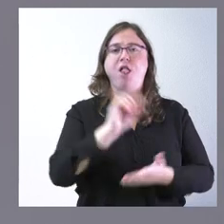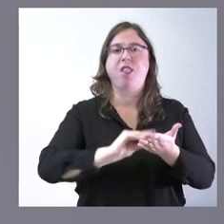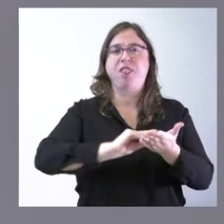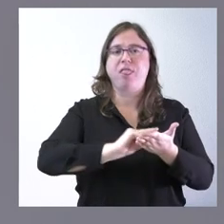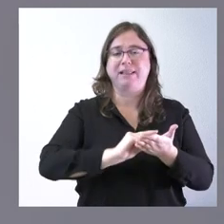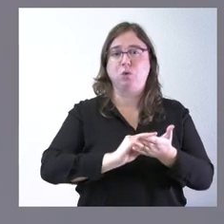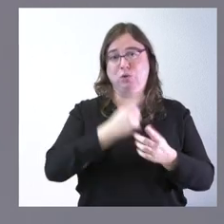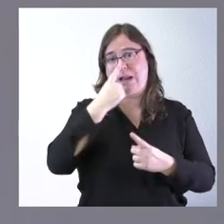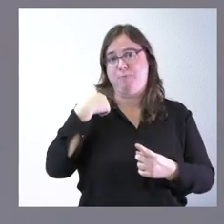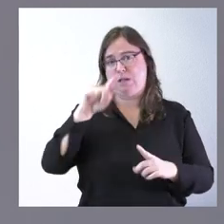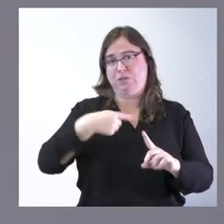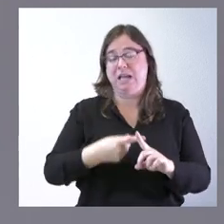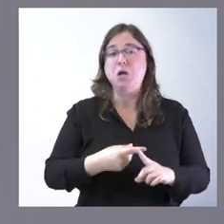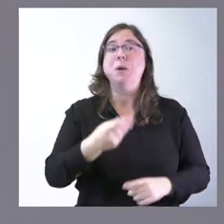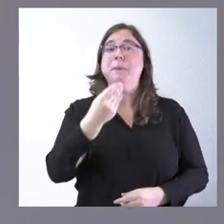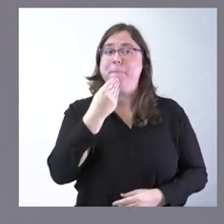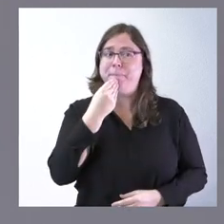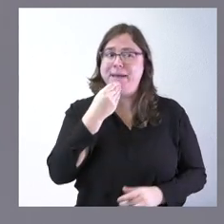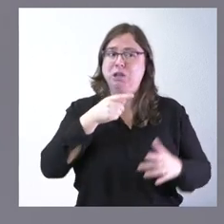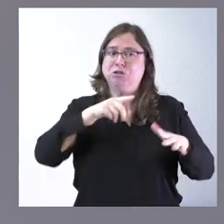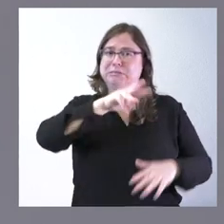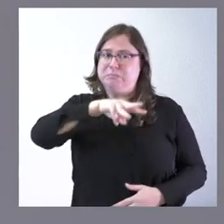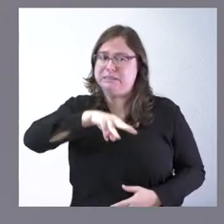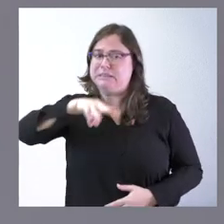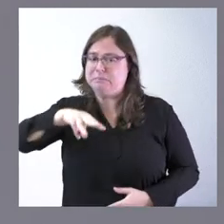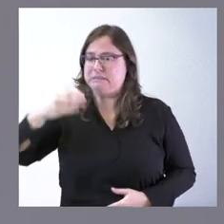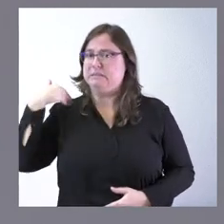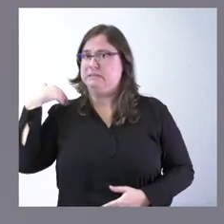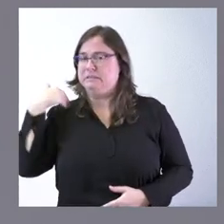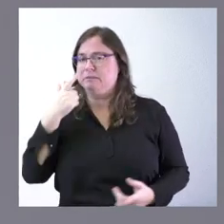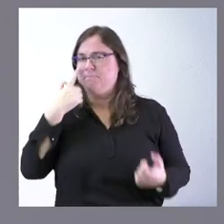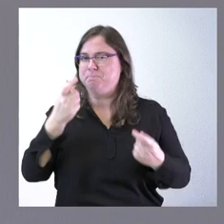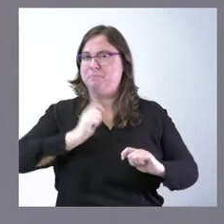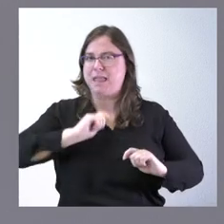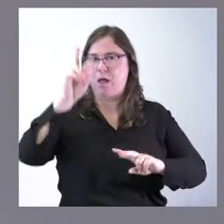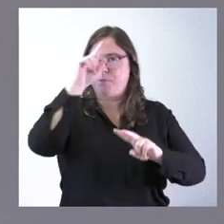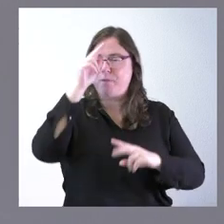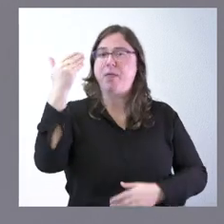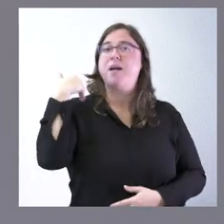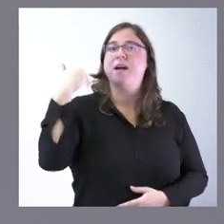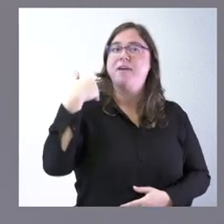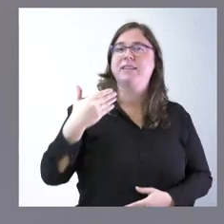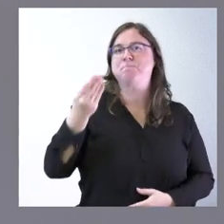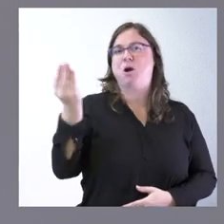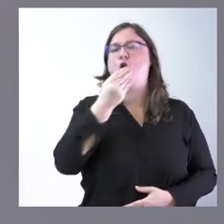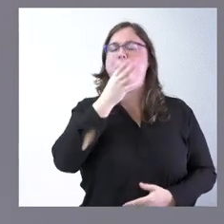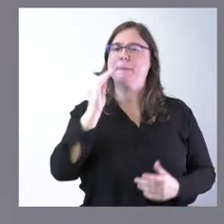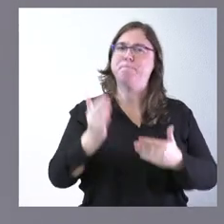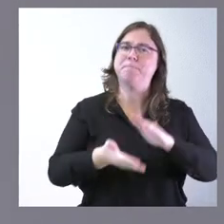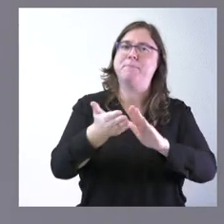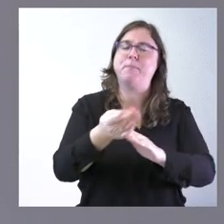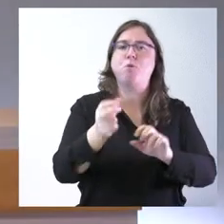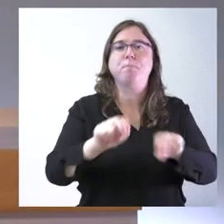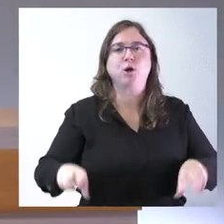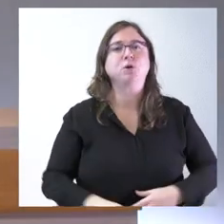últimos trimestres que nos viene preocupando en relación con lo que era la realidad de los momentos anteriores Sí, quería